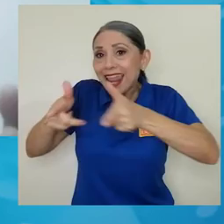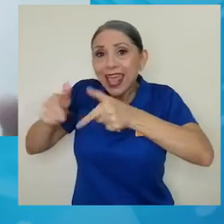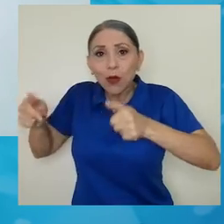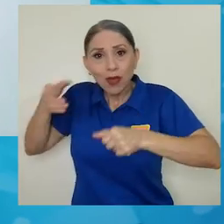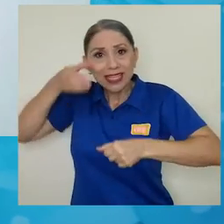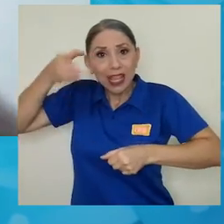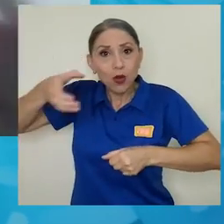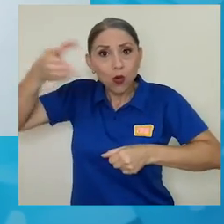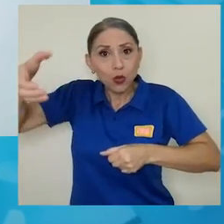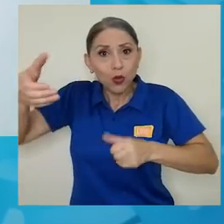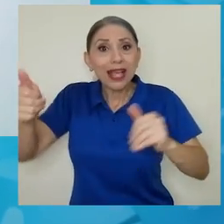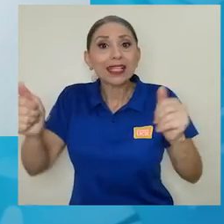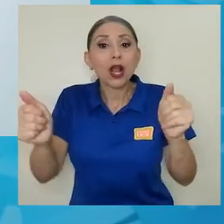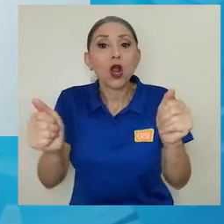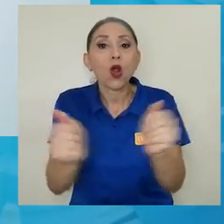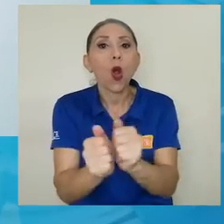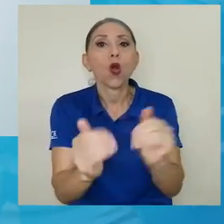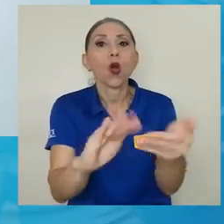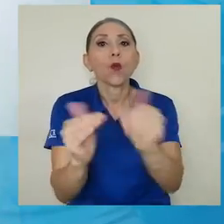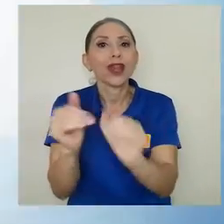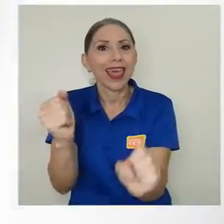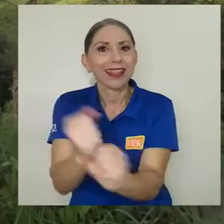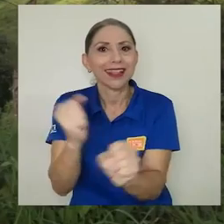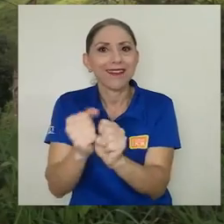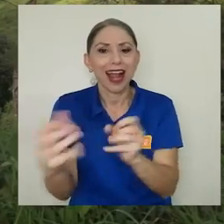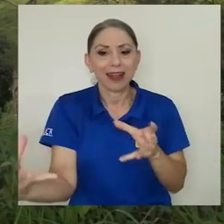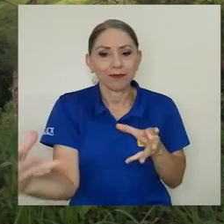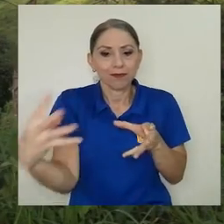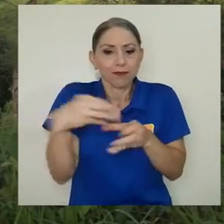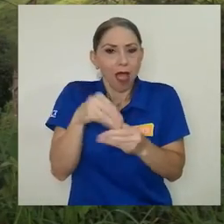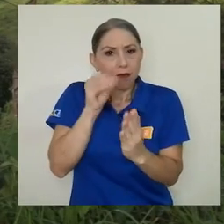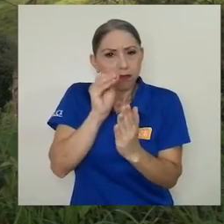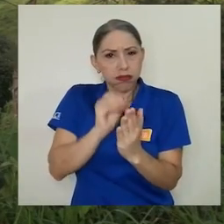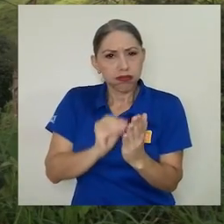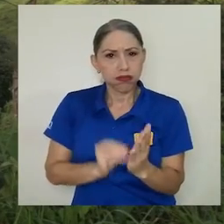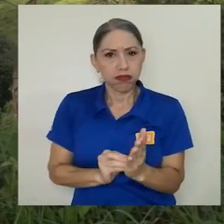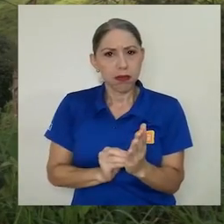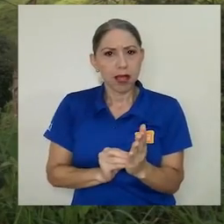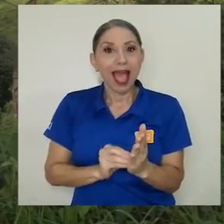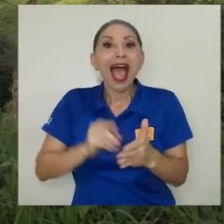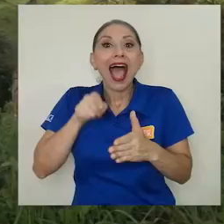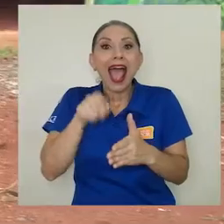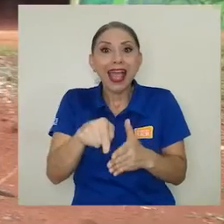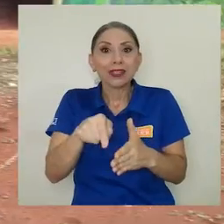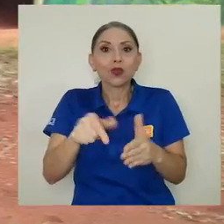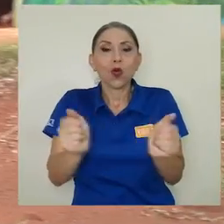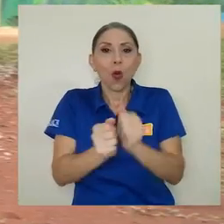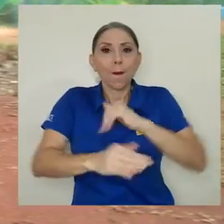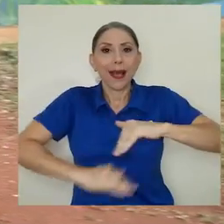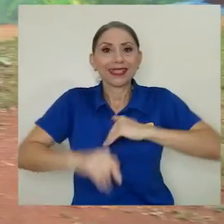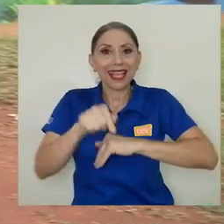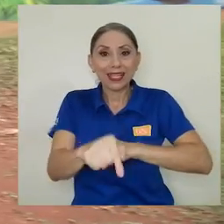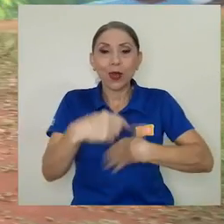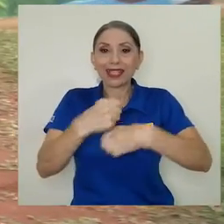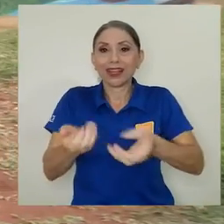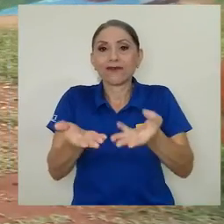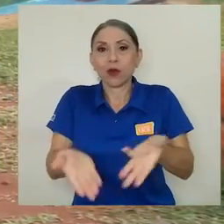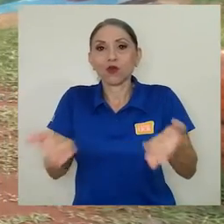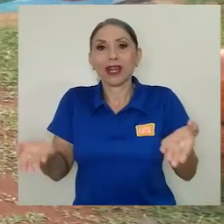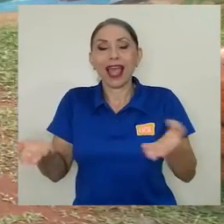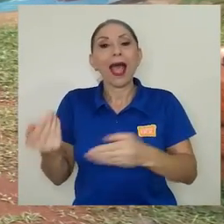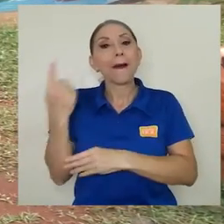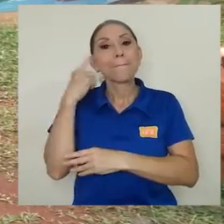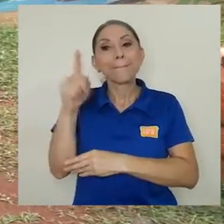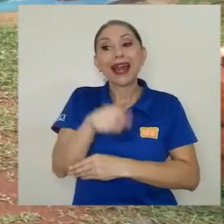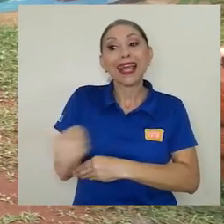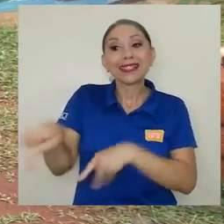y las culturas con las comunidades, para a partir de ahí crear recursos para las comunidades, para los miembros